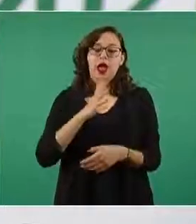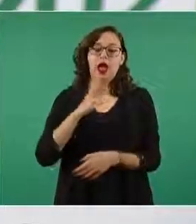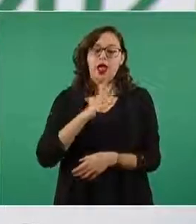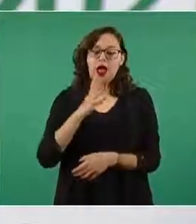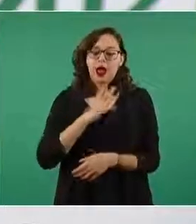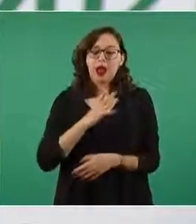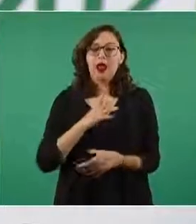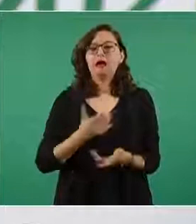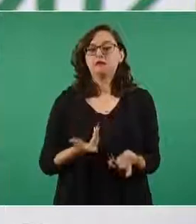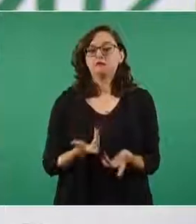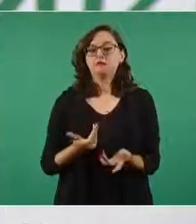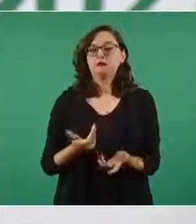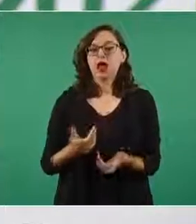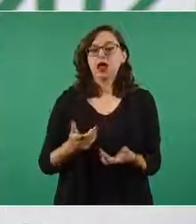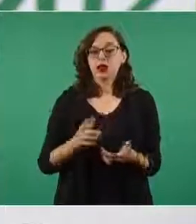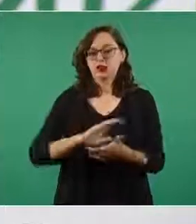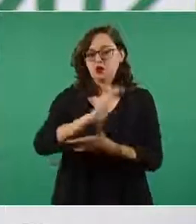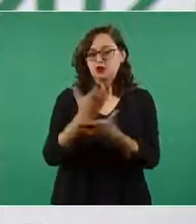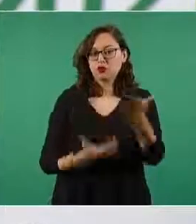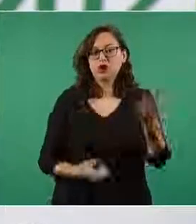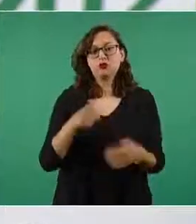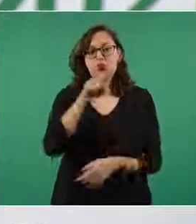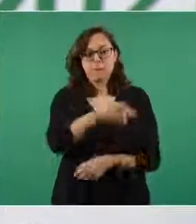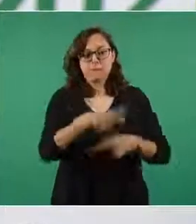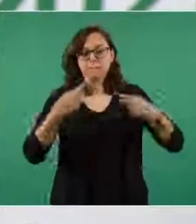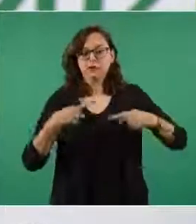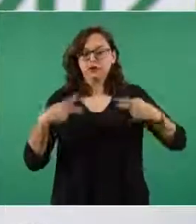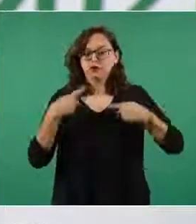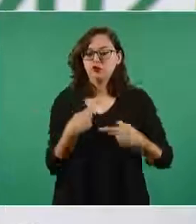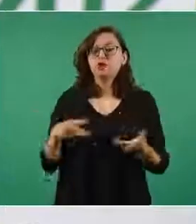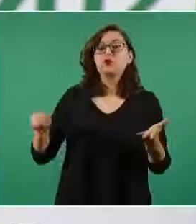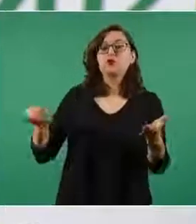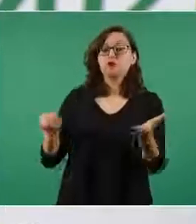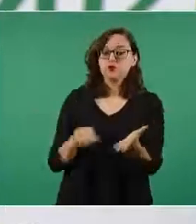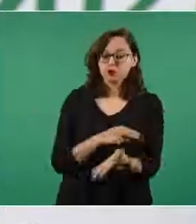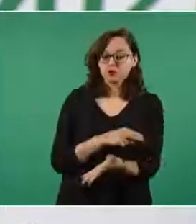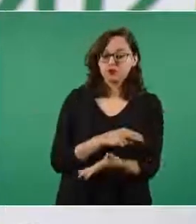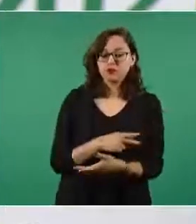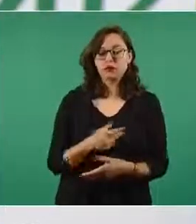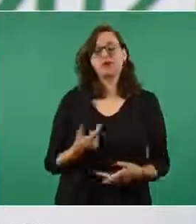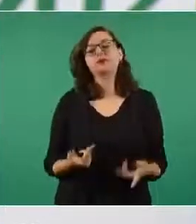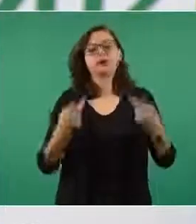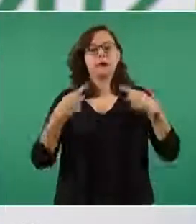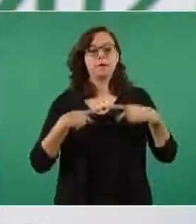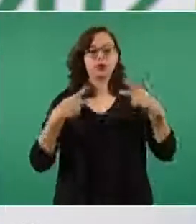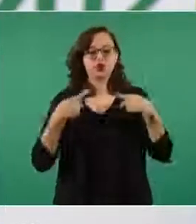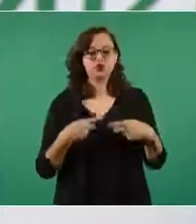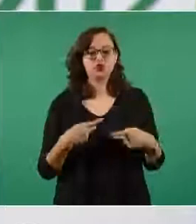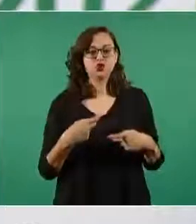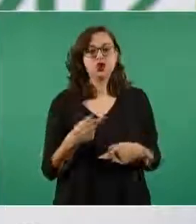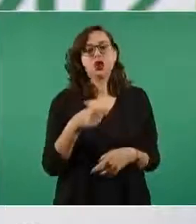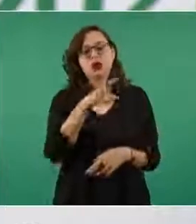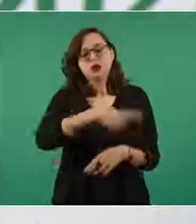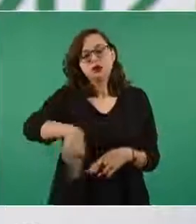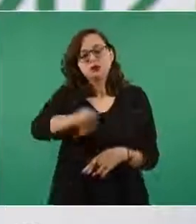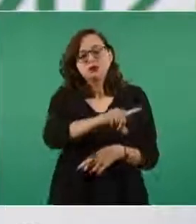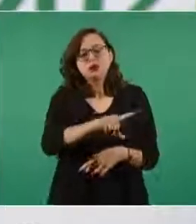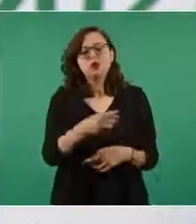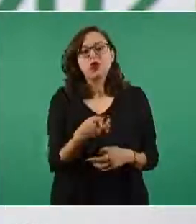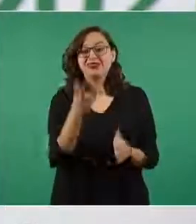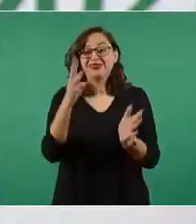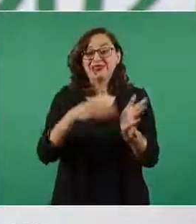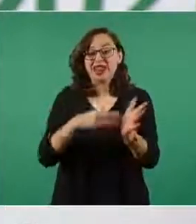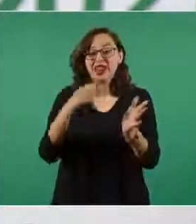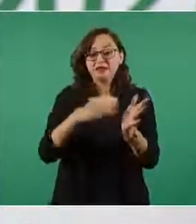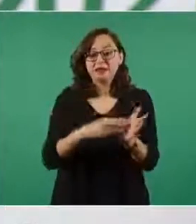que es el que firma el trabajador ahí es donde el trabajador que gana tres mil pesos en el caso de que no tuviera ninguna